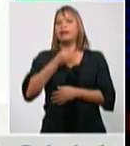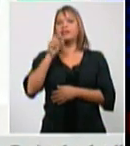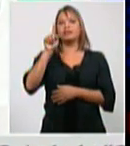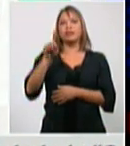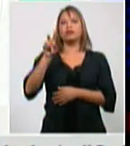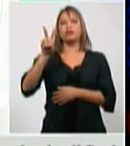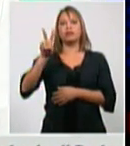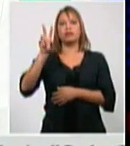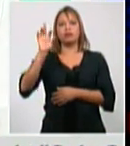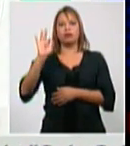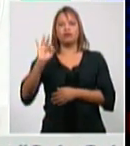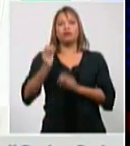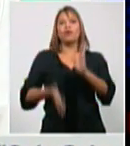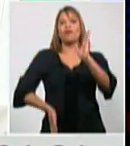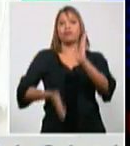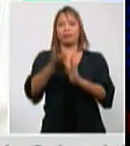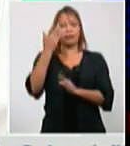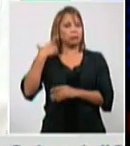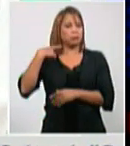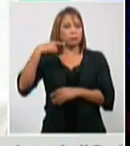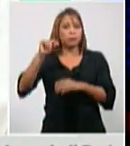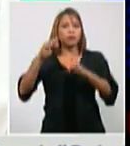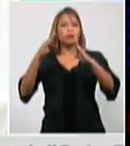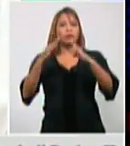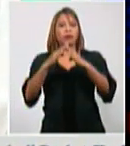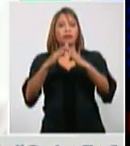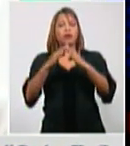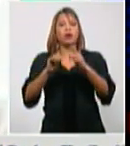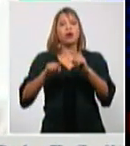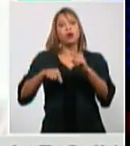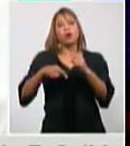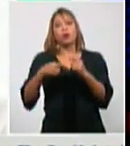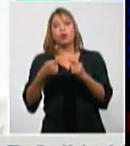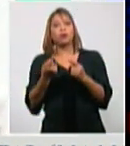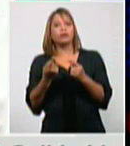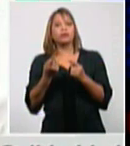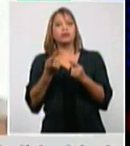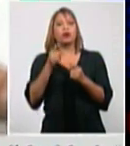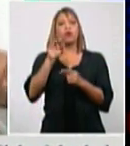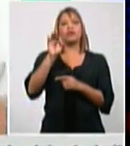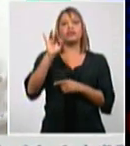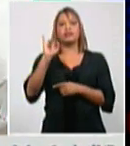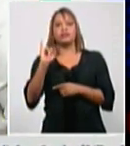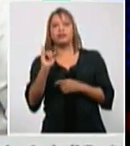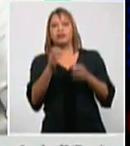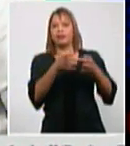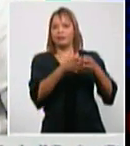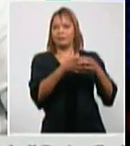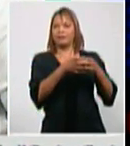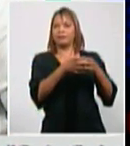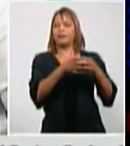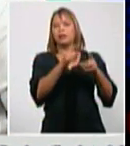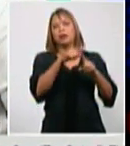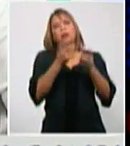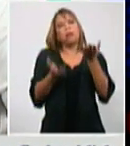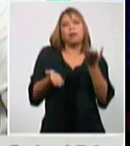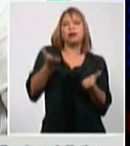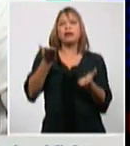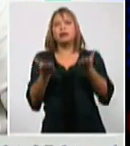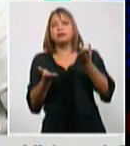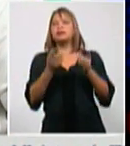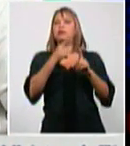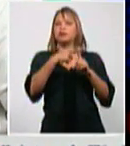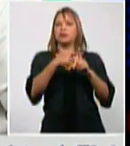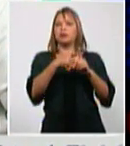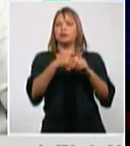altas en el día contra los 86 o sea es un balance positivo con estas 128 altas que se